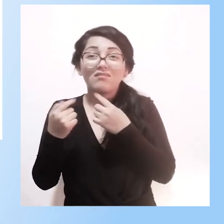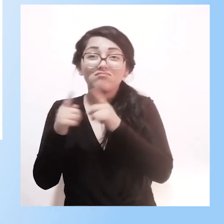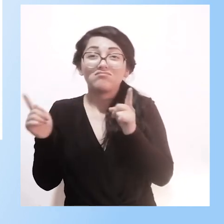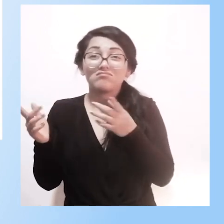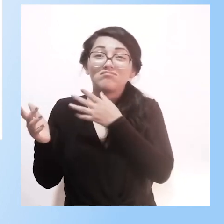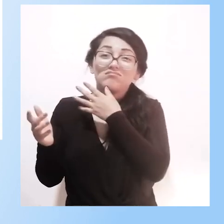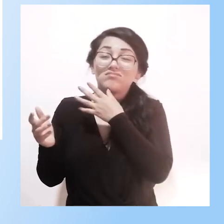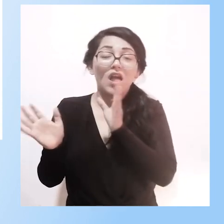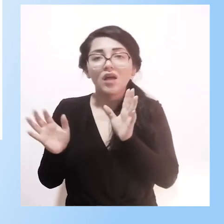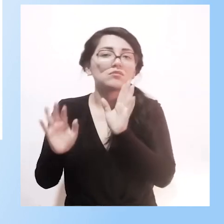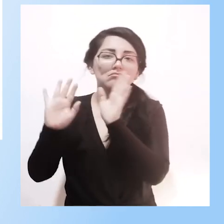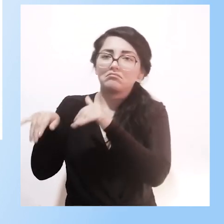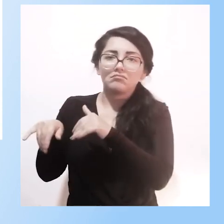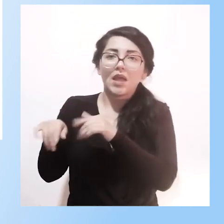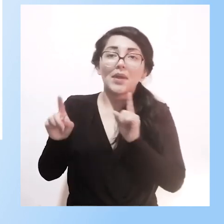significativo,